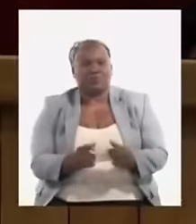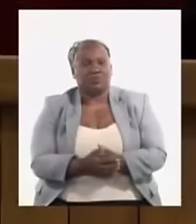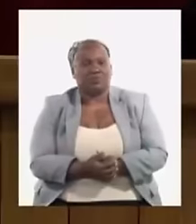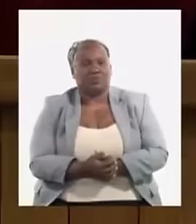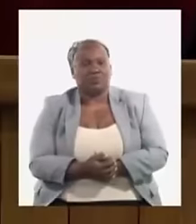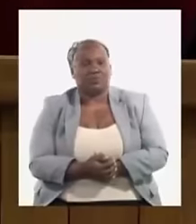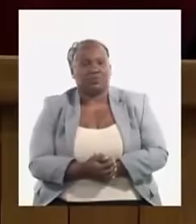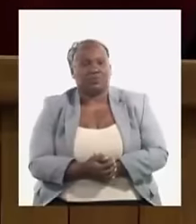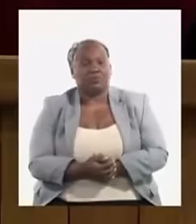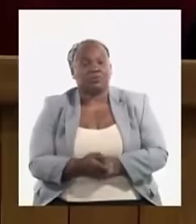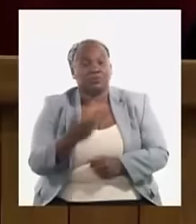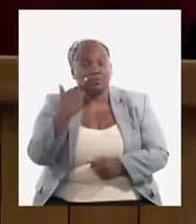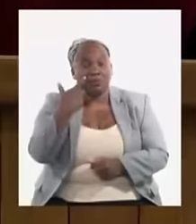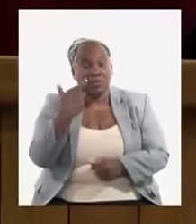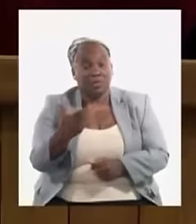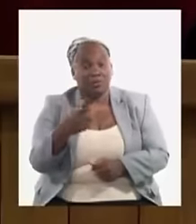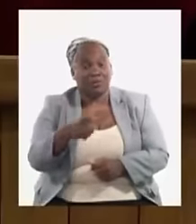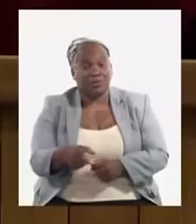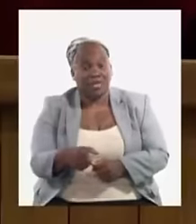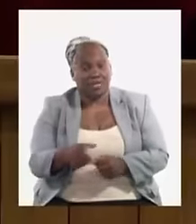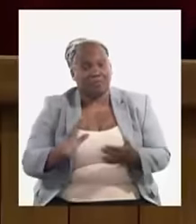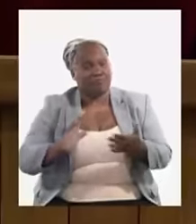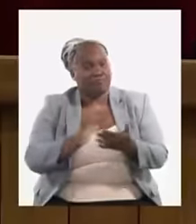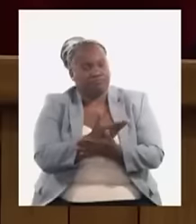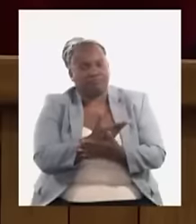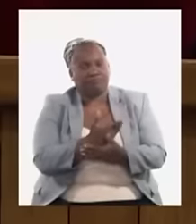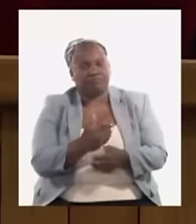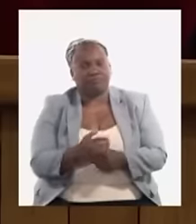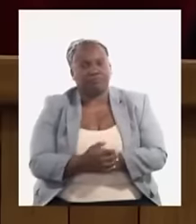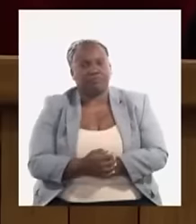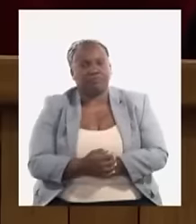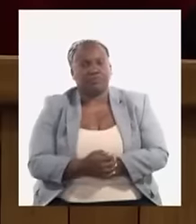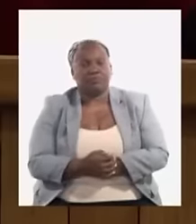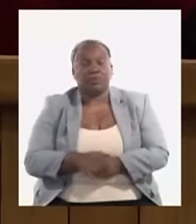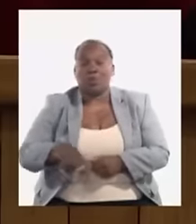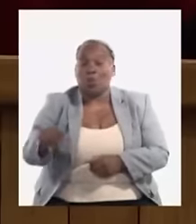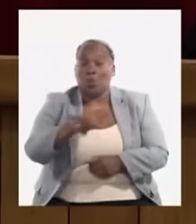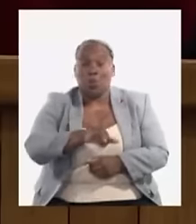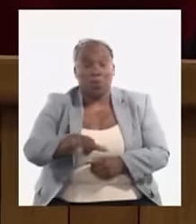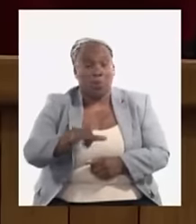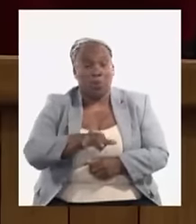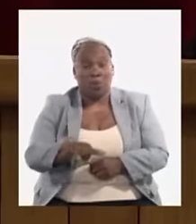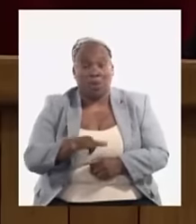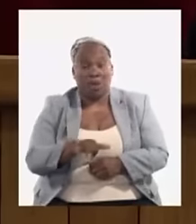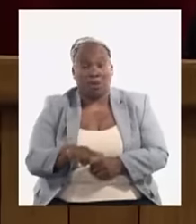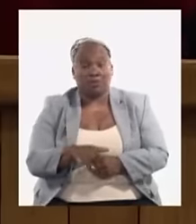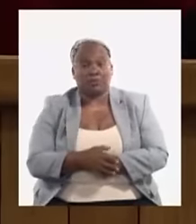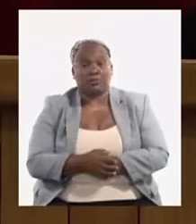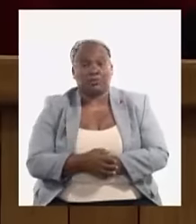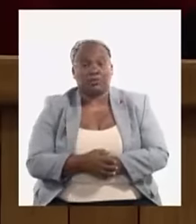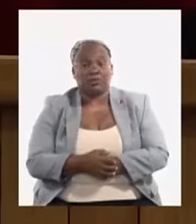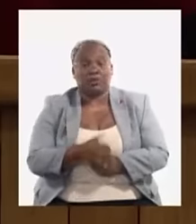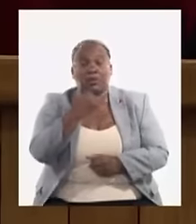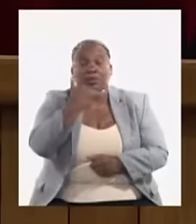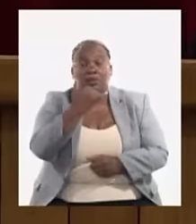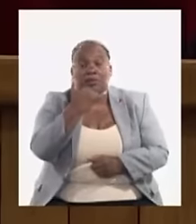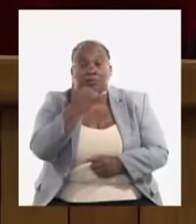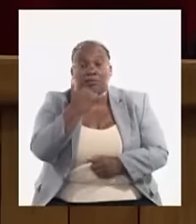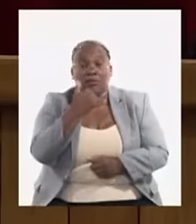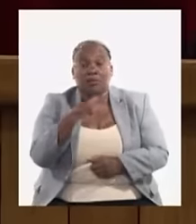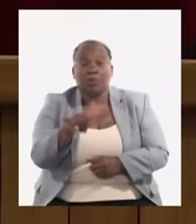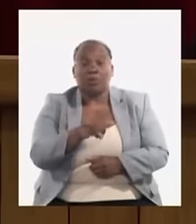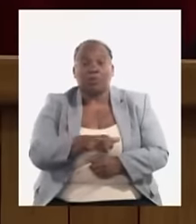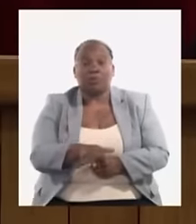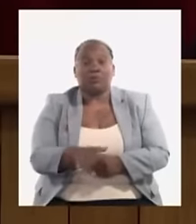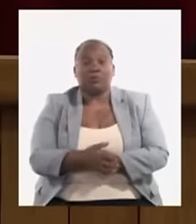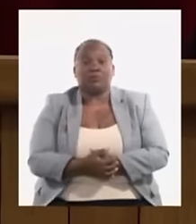es necesario derogarla. También en ello ha incidido la incorporación creciente y